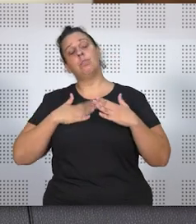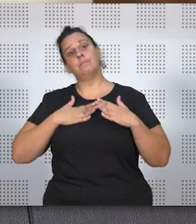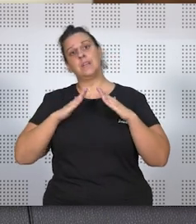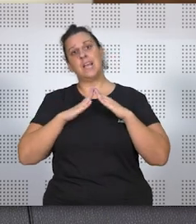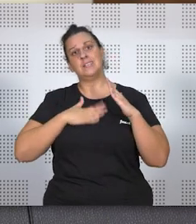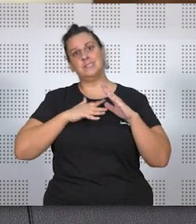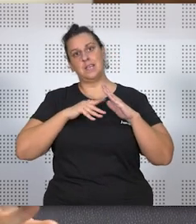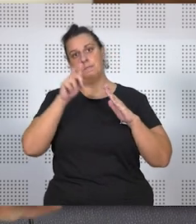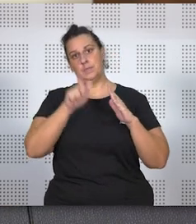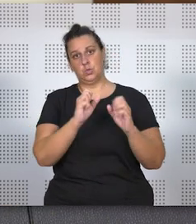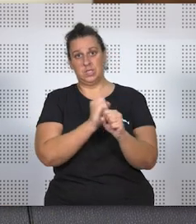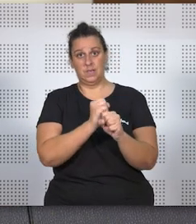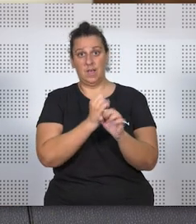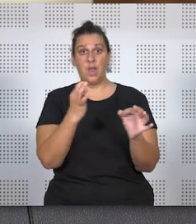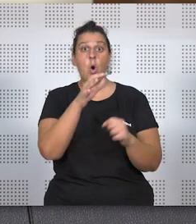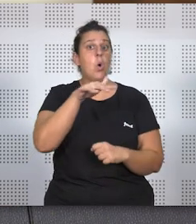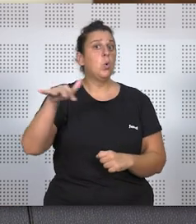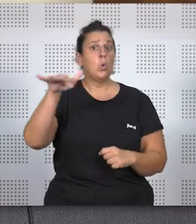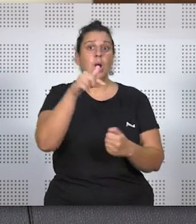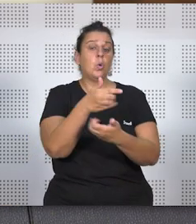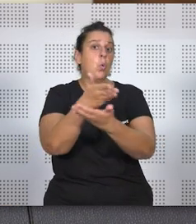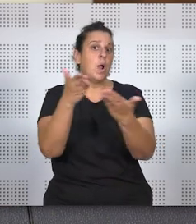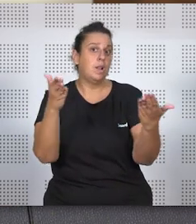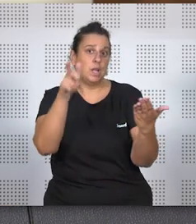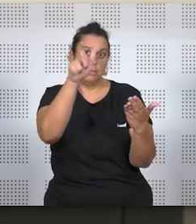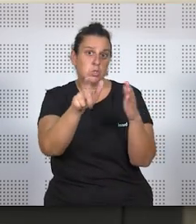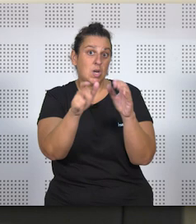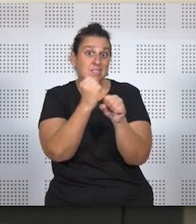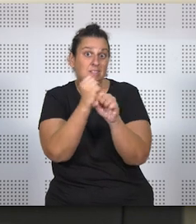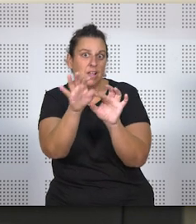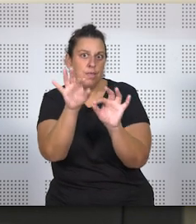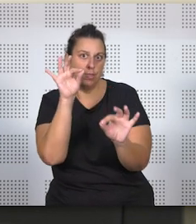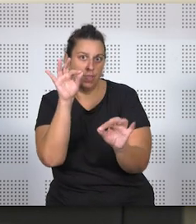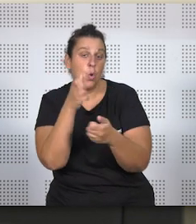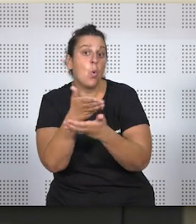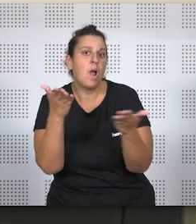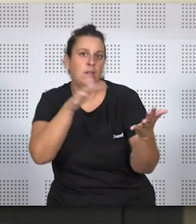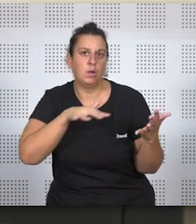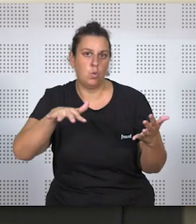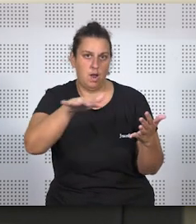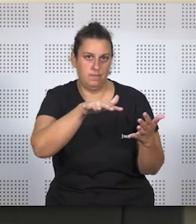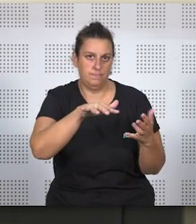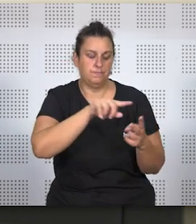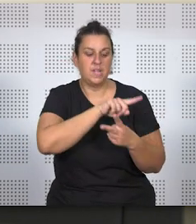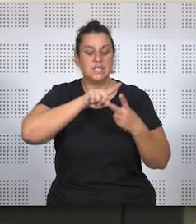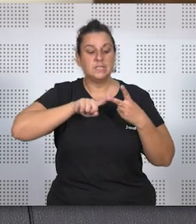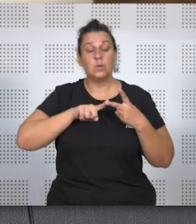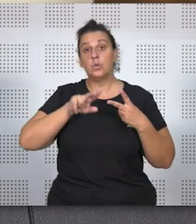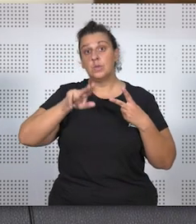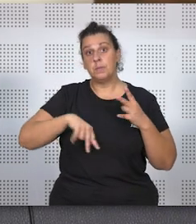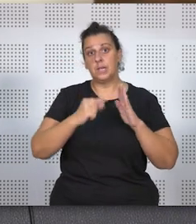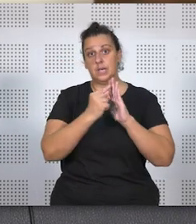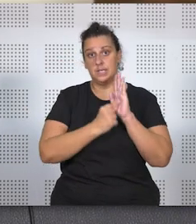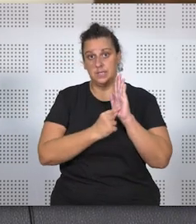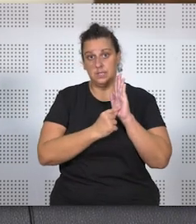trabajadora o cualquier otro lugar que esta persona trabajadora haya decidido y la segunda cuestión que tiene que concurrir, el segundo